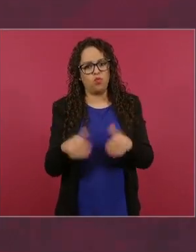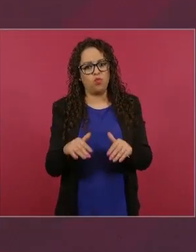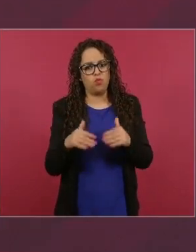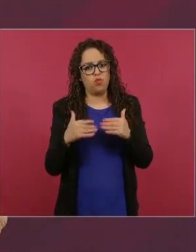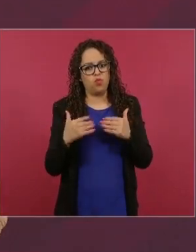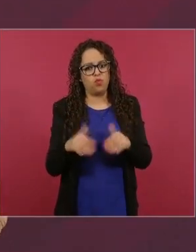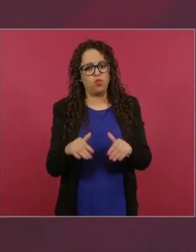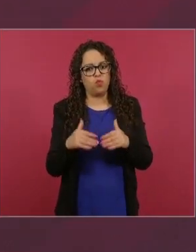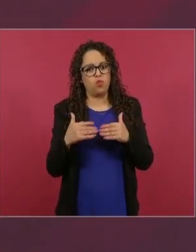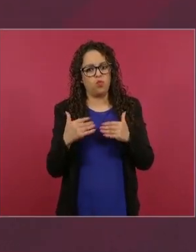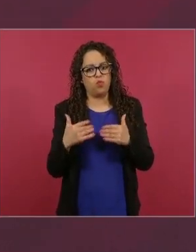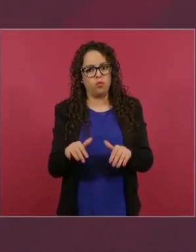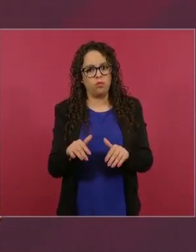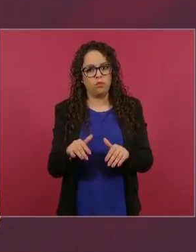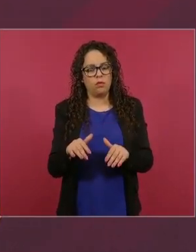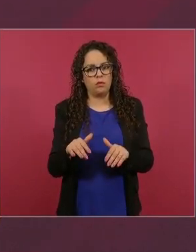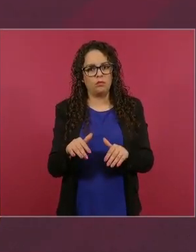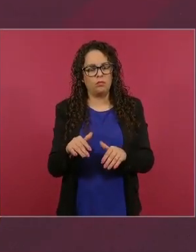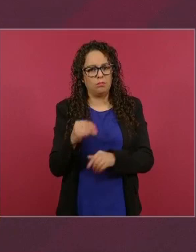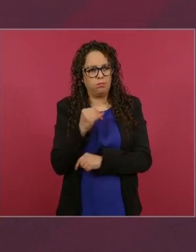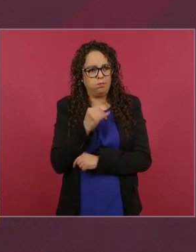se veía normal